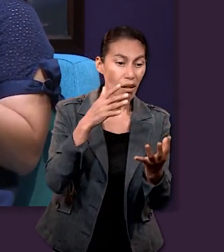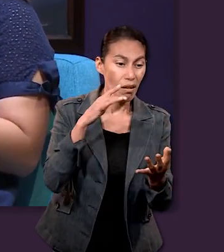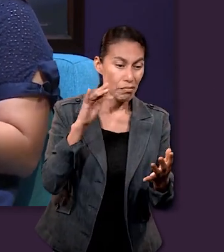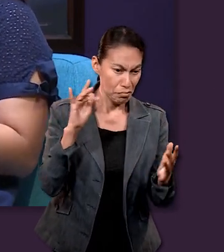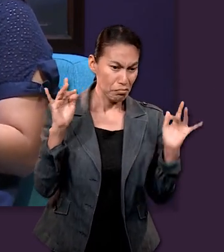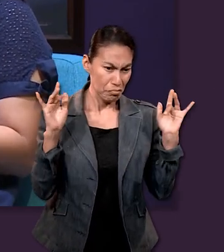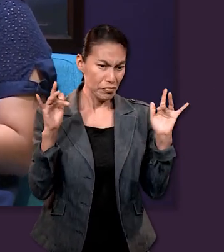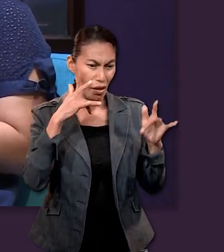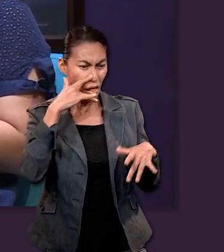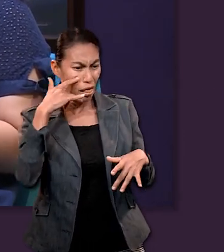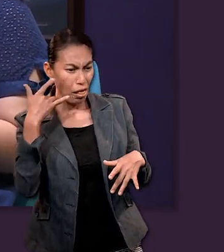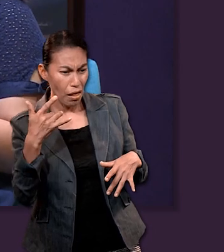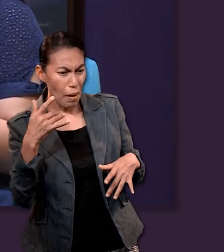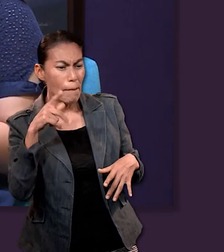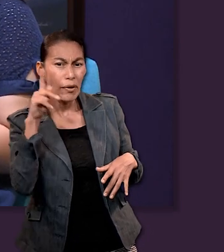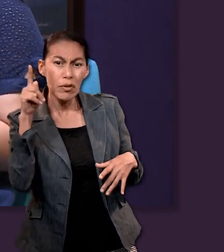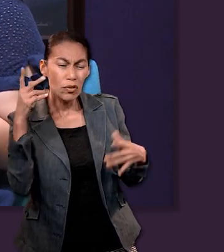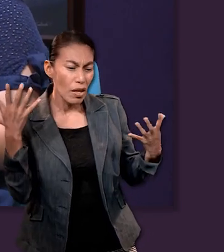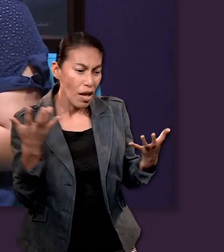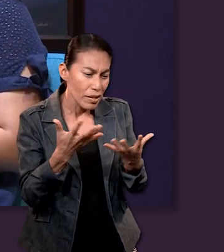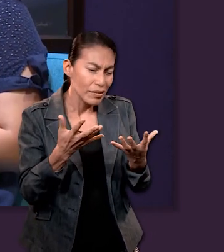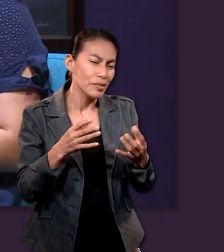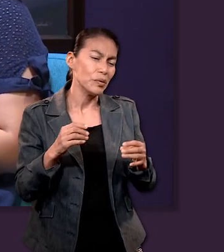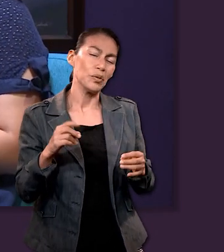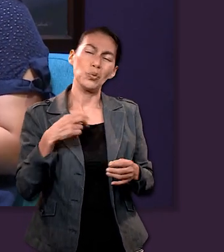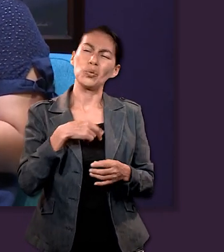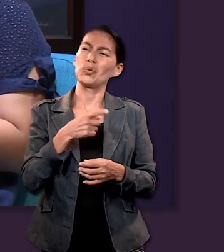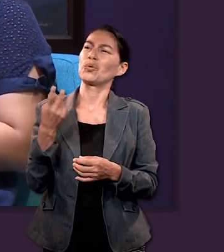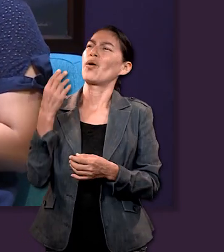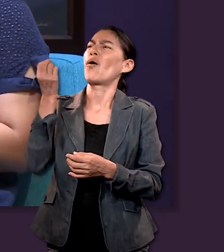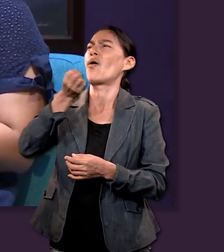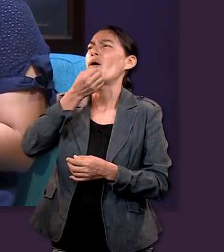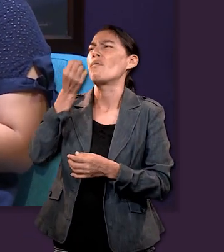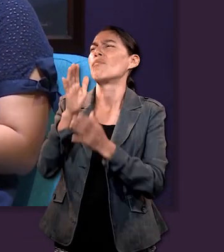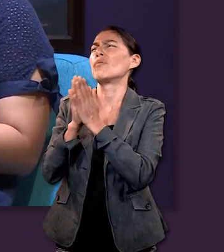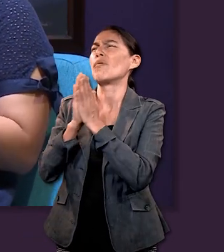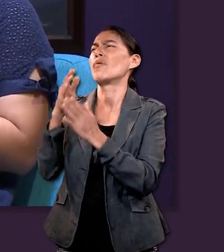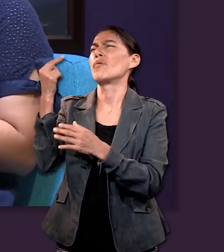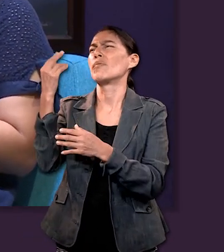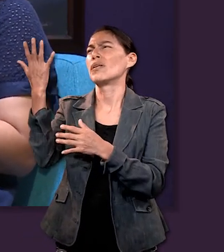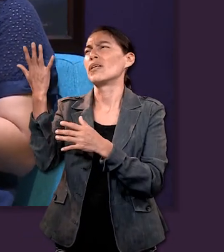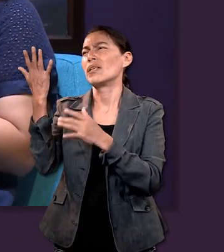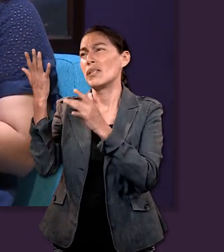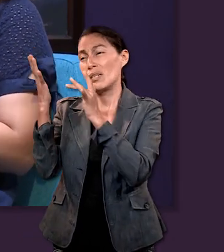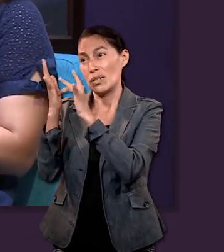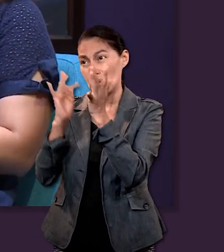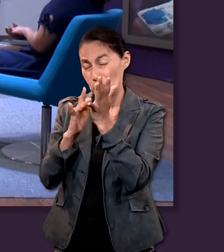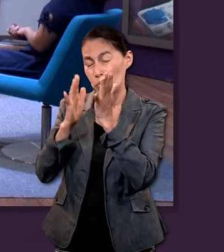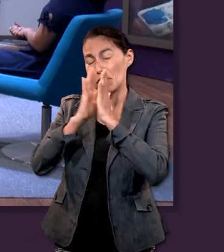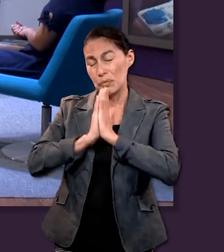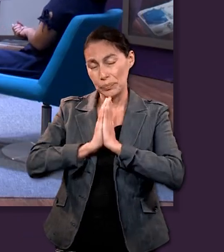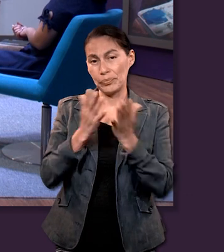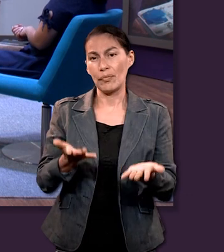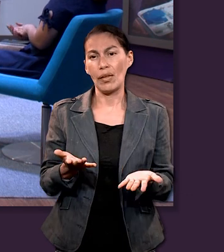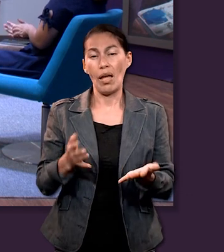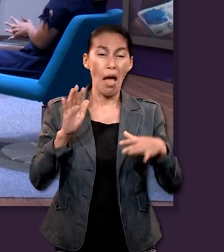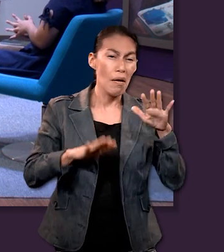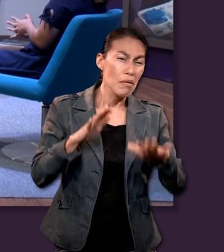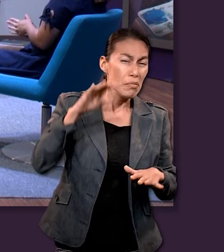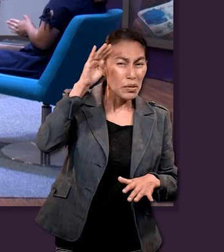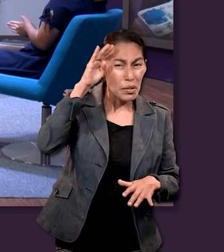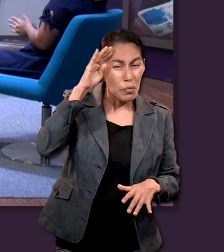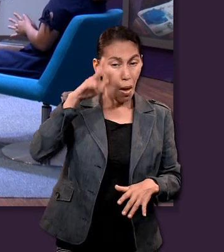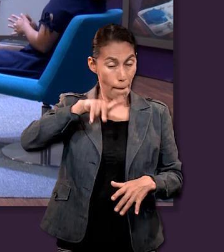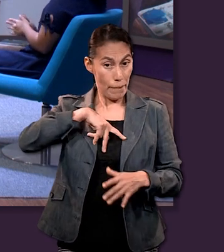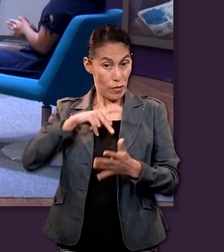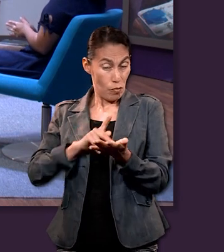pero están allí trabajando para que lo que nosotros pedimos en el nombre de Jesús suceda. Y hay algunas cosas que a lo mejor incluso podemos decir. Y si